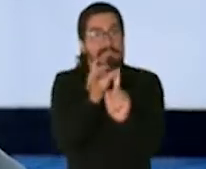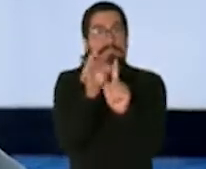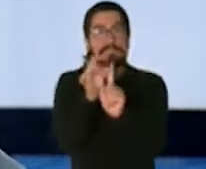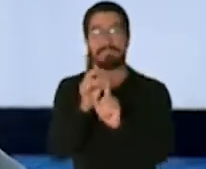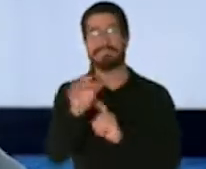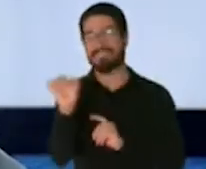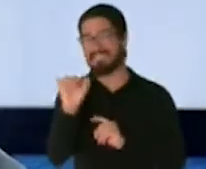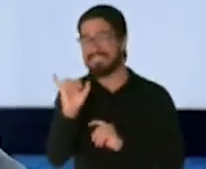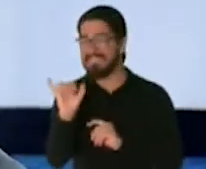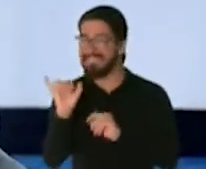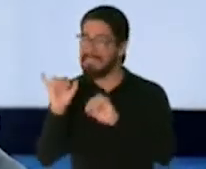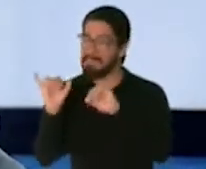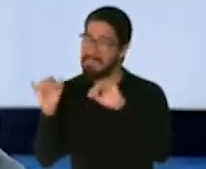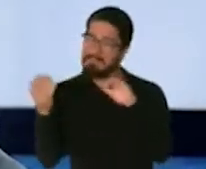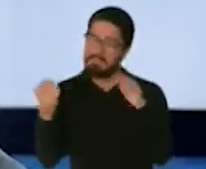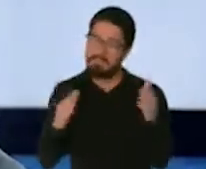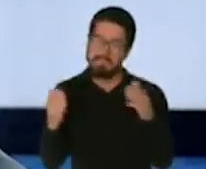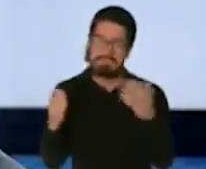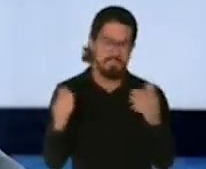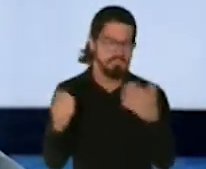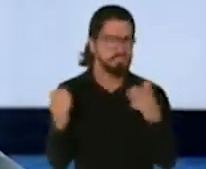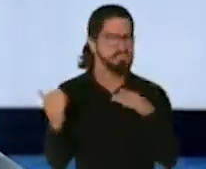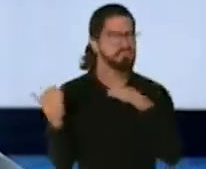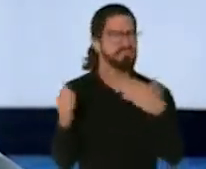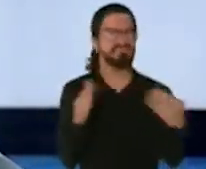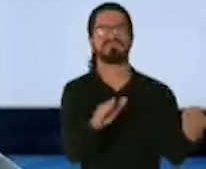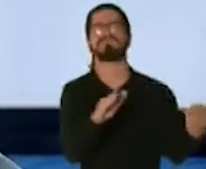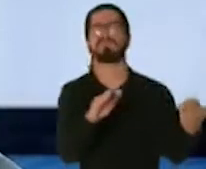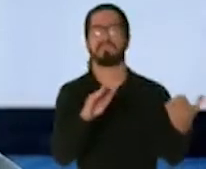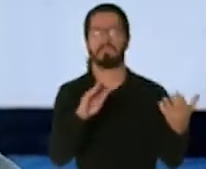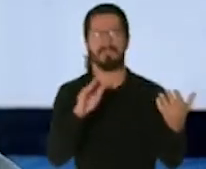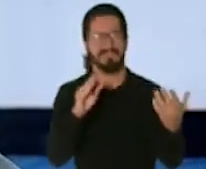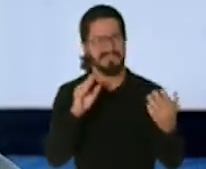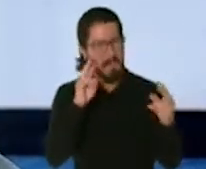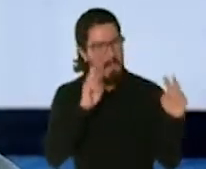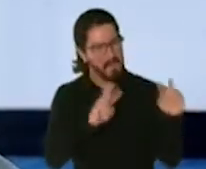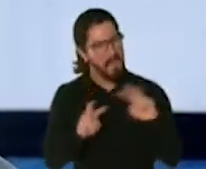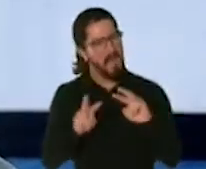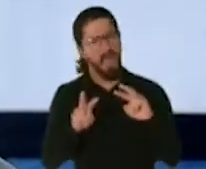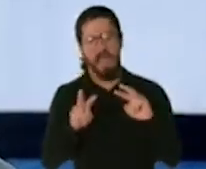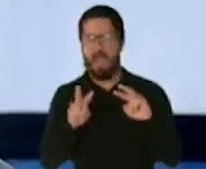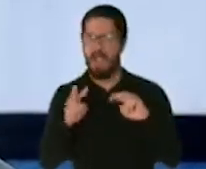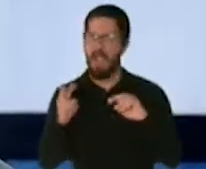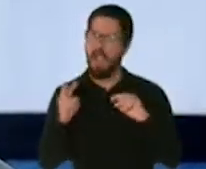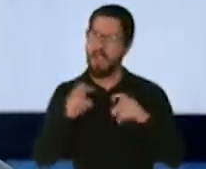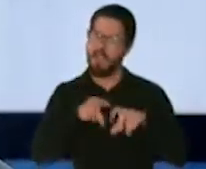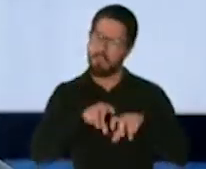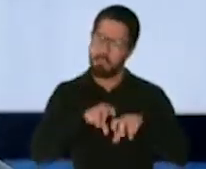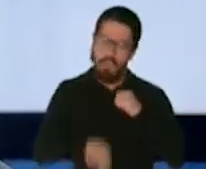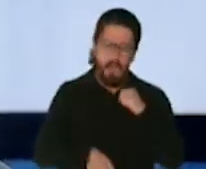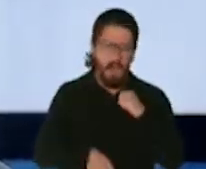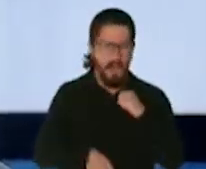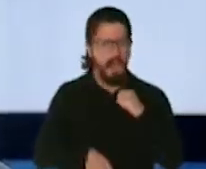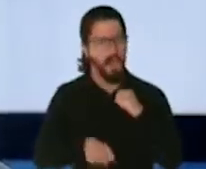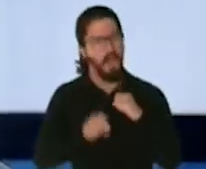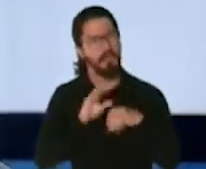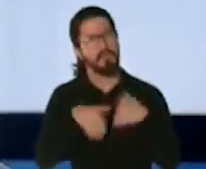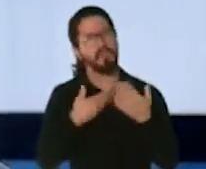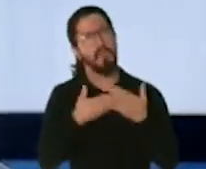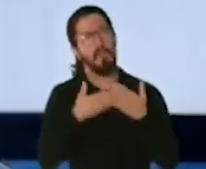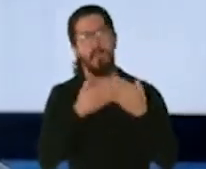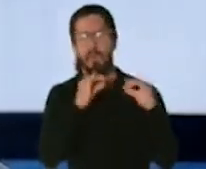continúan, y cada uno de esos fallecimientos le tiene que doler a todos, nos tiene que doler a todos,